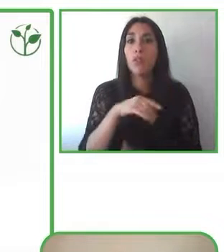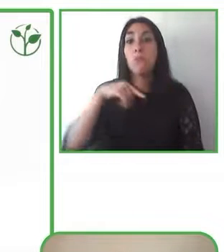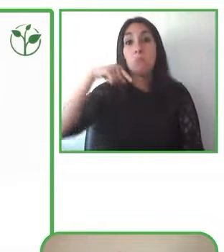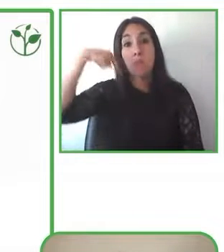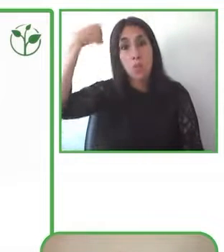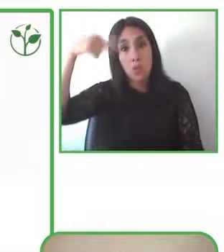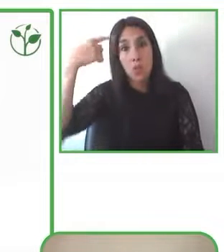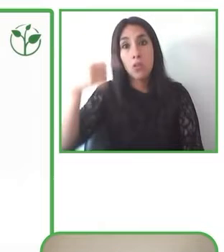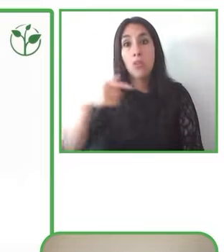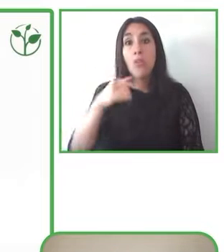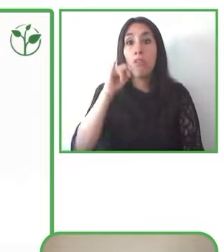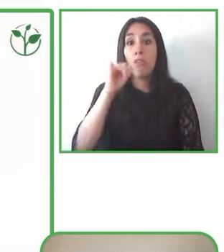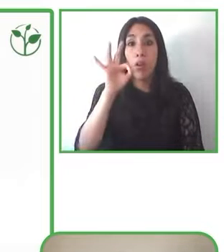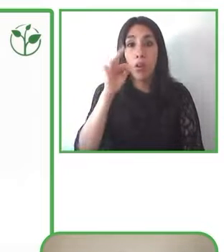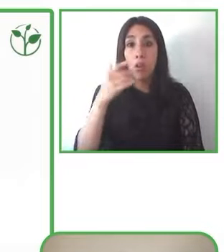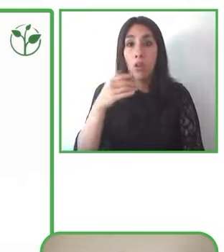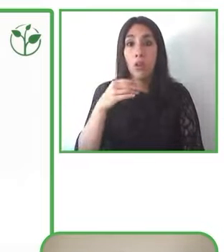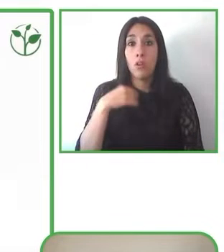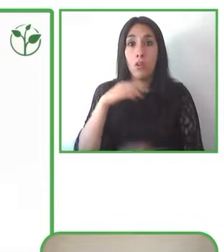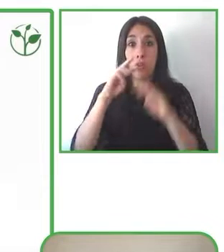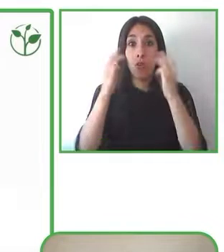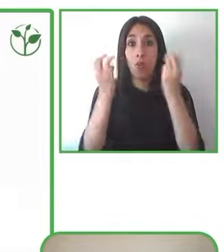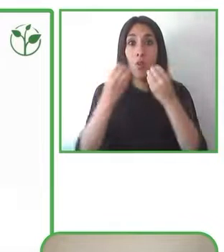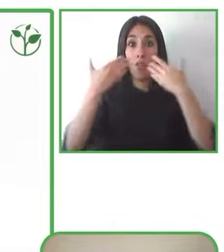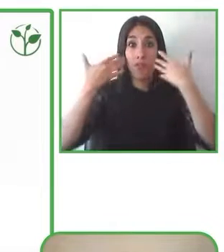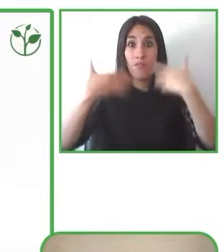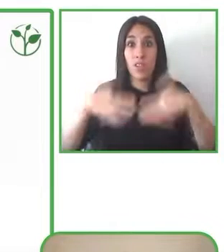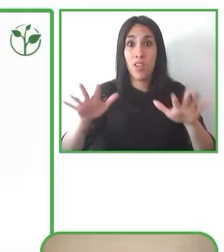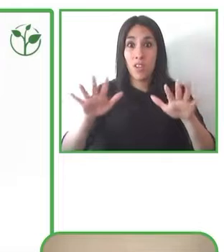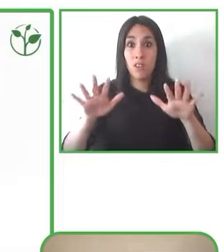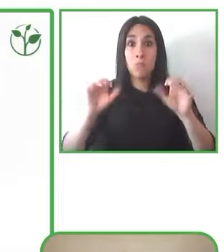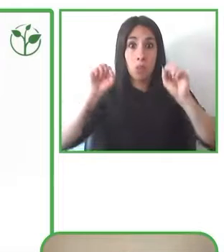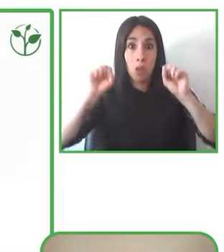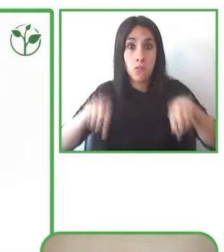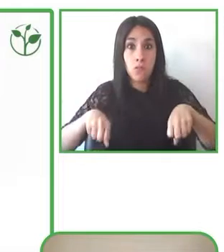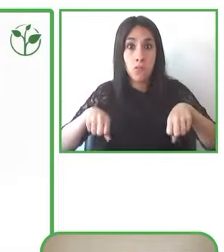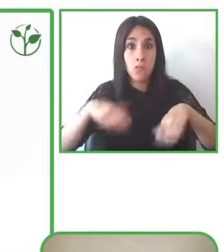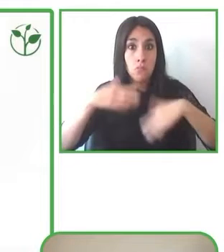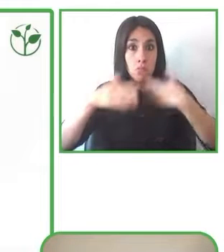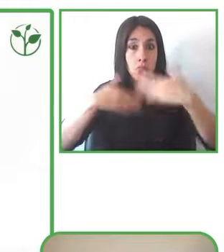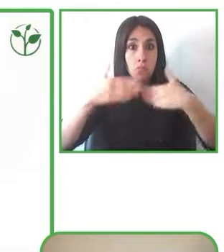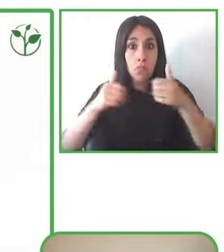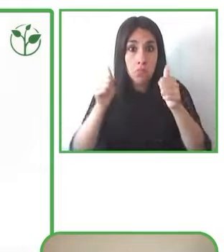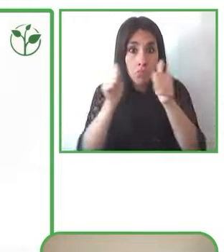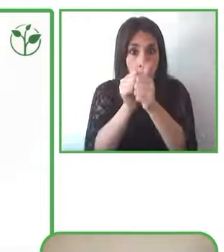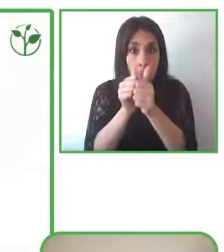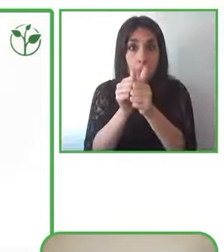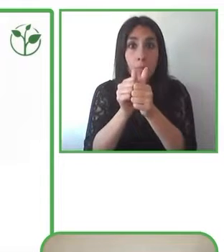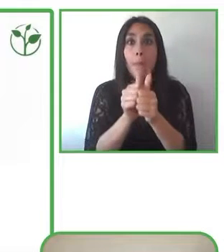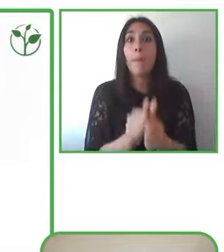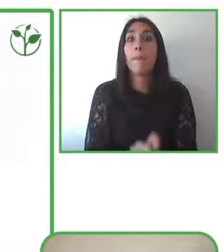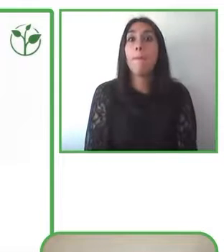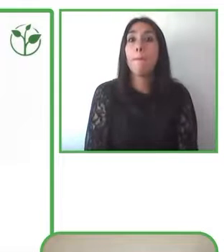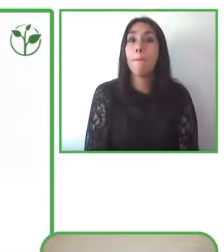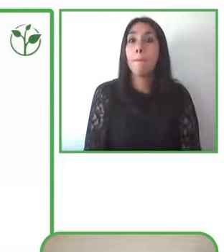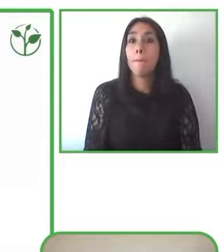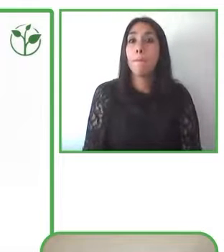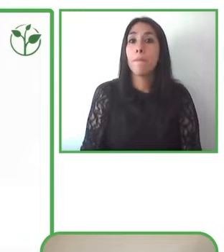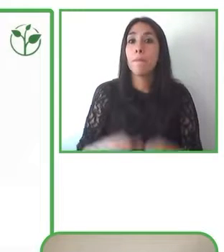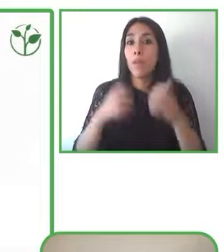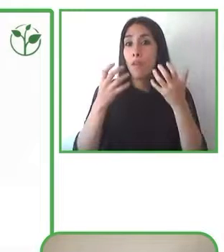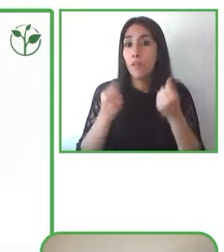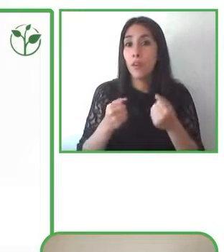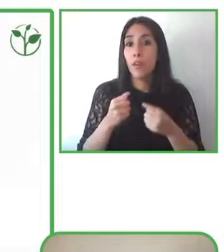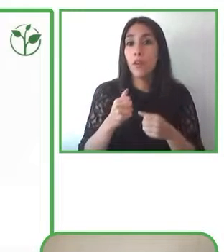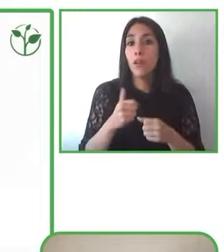se siga habiendo una sesión cada tres meses o así para reunirse etcétera si hablamos